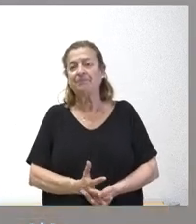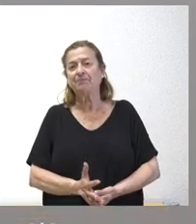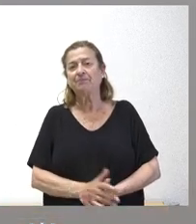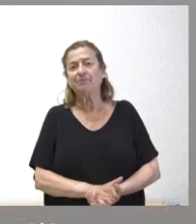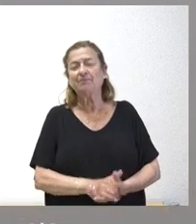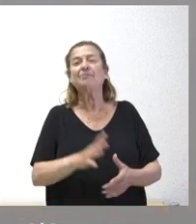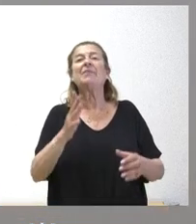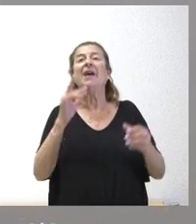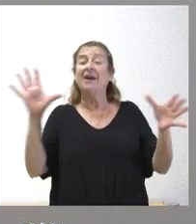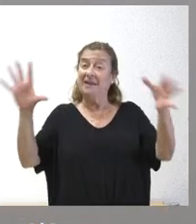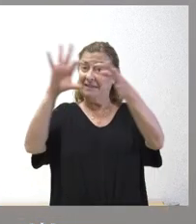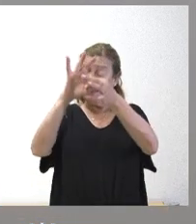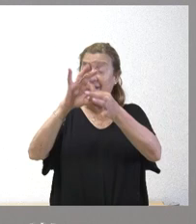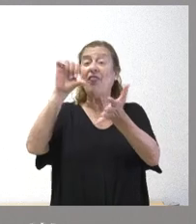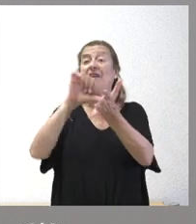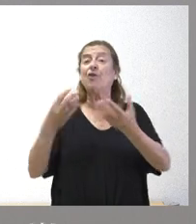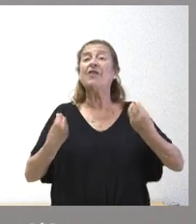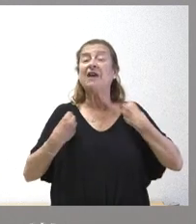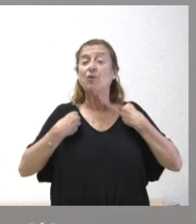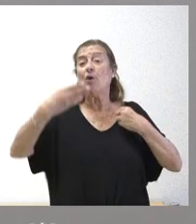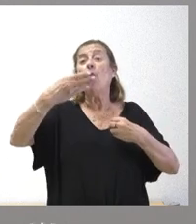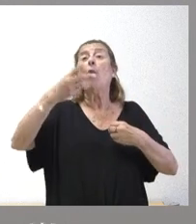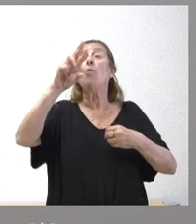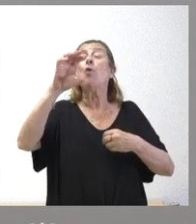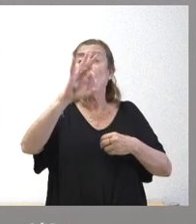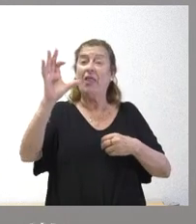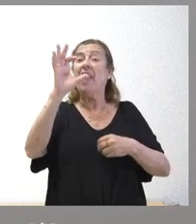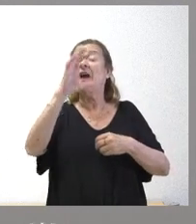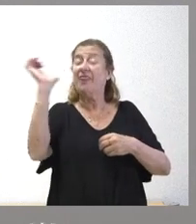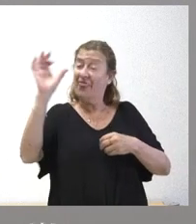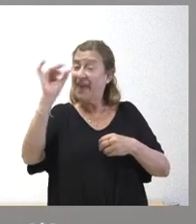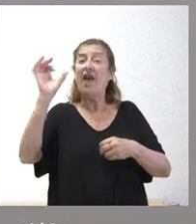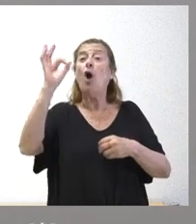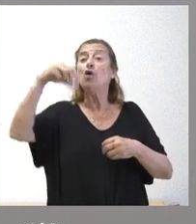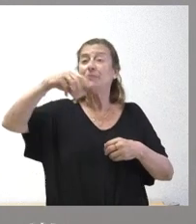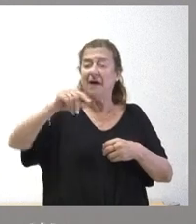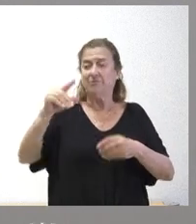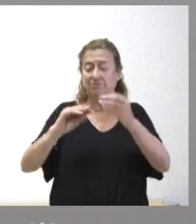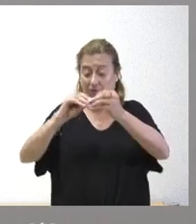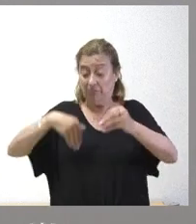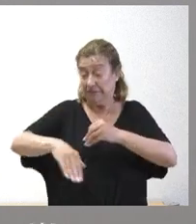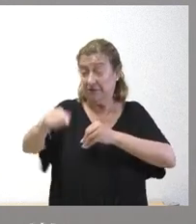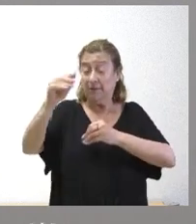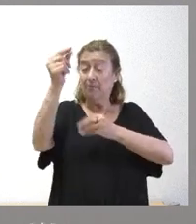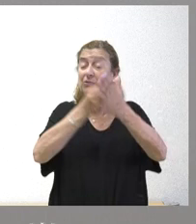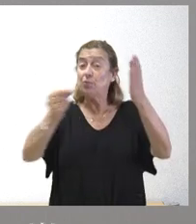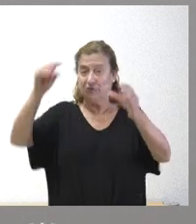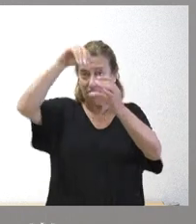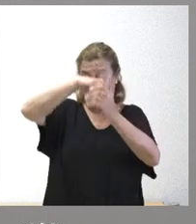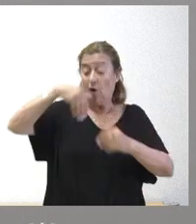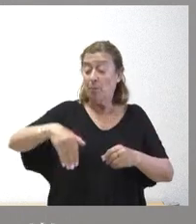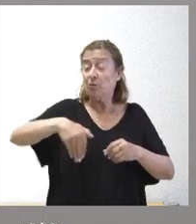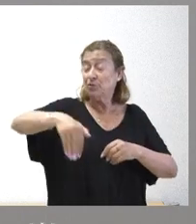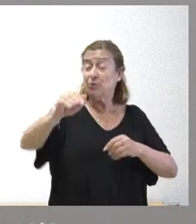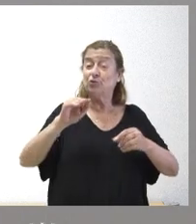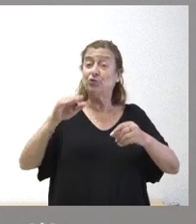en relación con el centro de salud del Burgo de Osma le confirmo que efectivamente la actuación figura en los créditos del presupuesto y que en los próximos consejos de gobierno